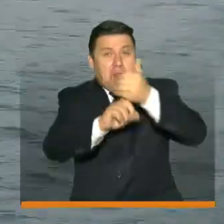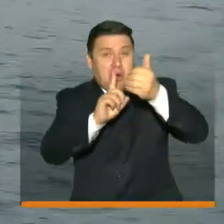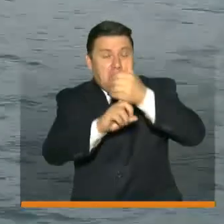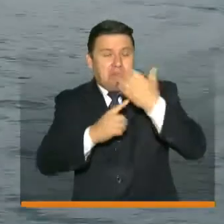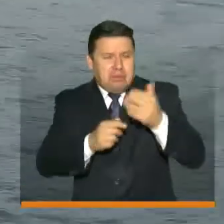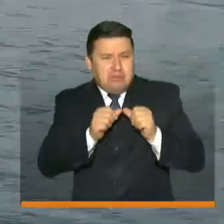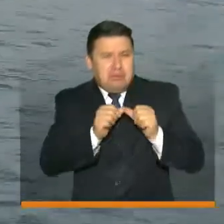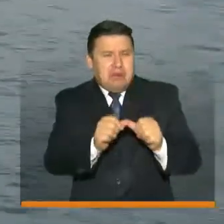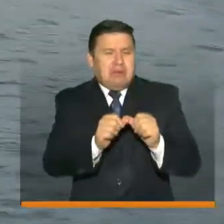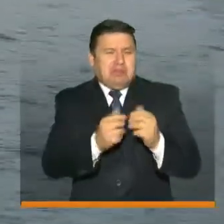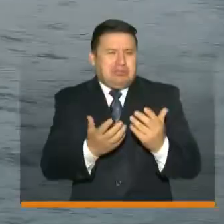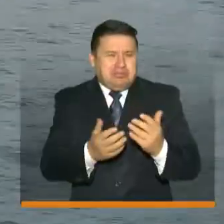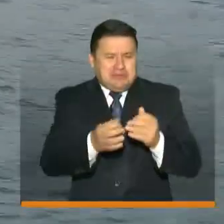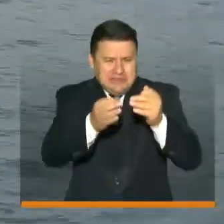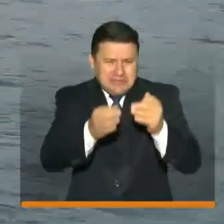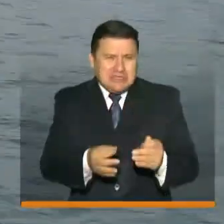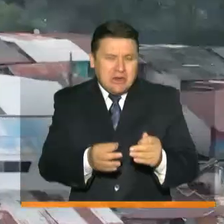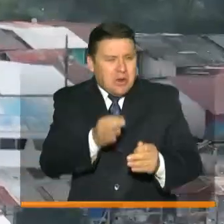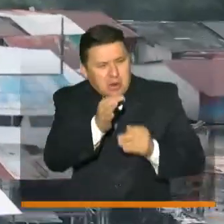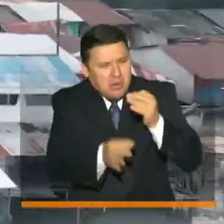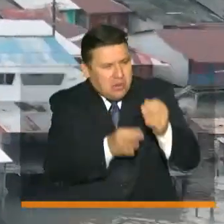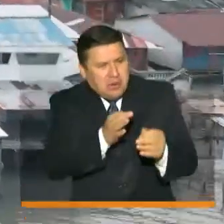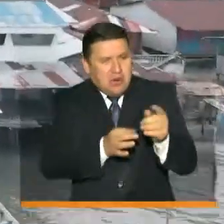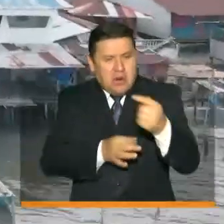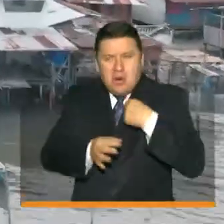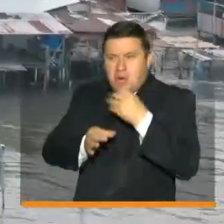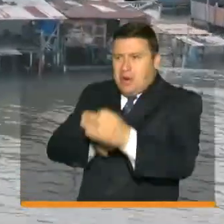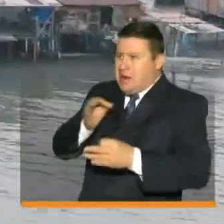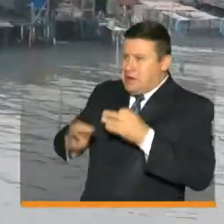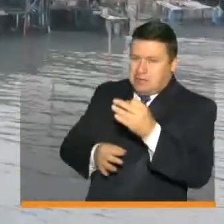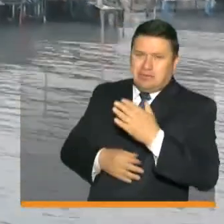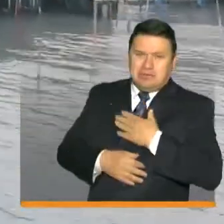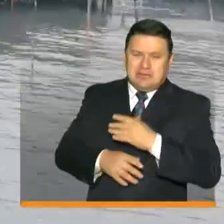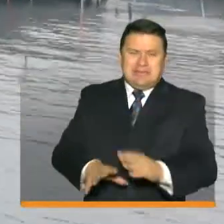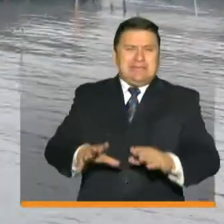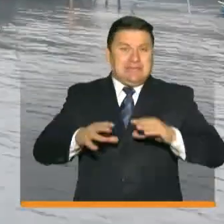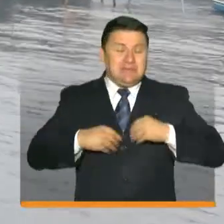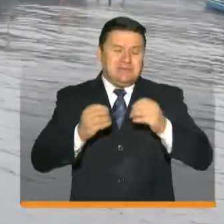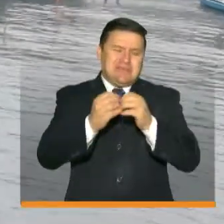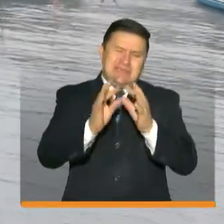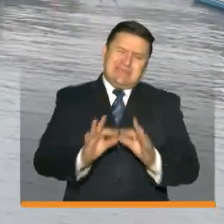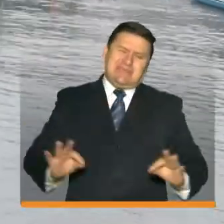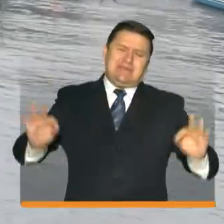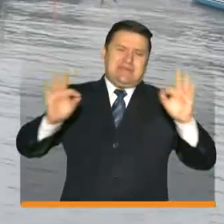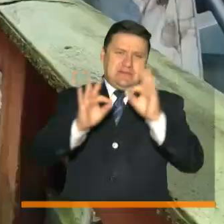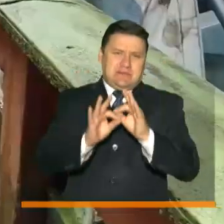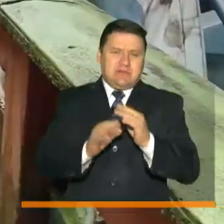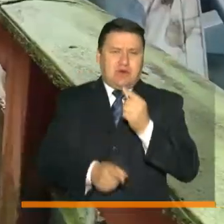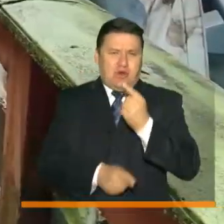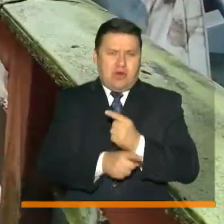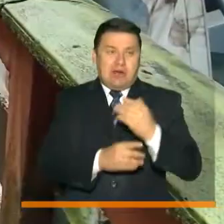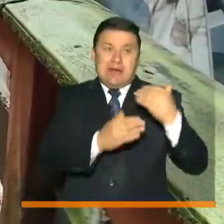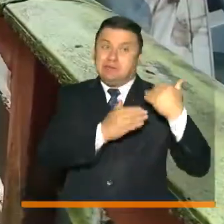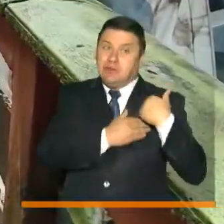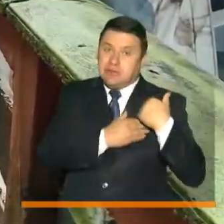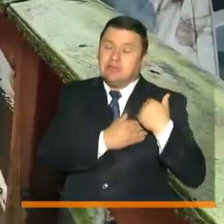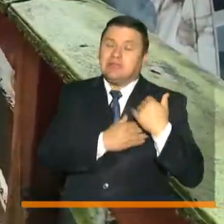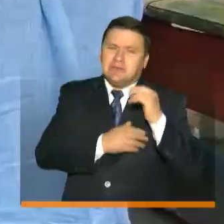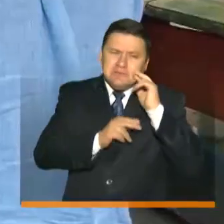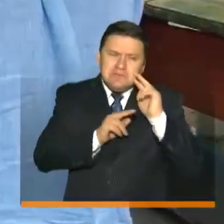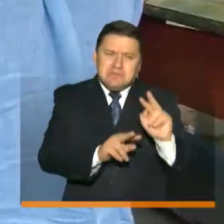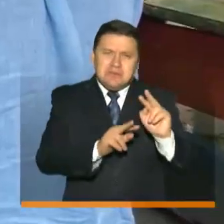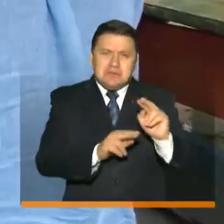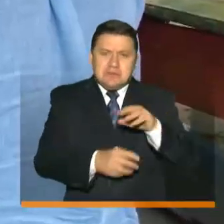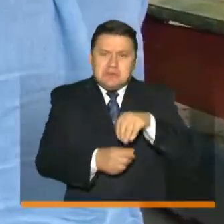mantenerse segura cuidándose los unos a los otros, asumiendo algo muy importante que se llama corresponsabilidad. He visto que